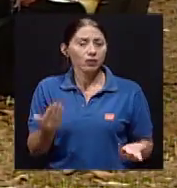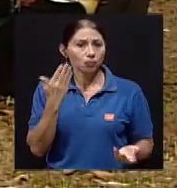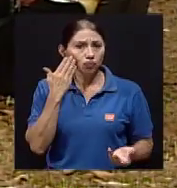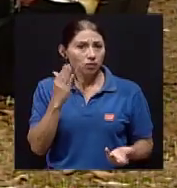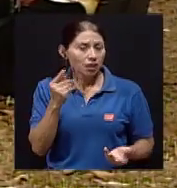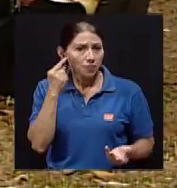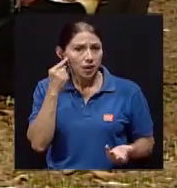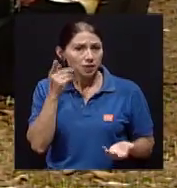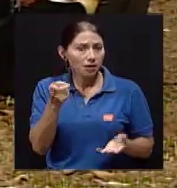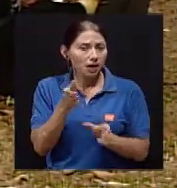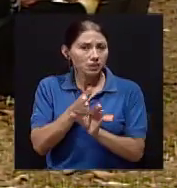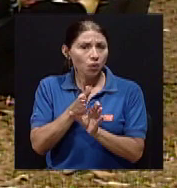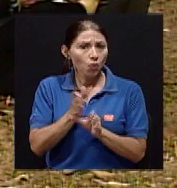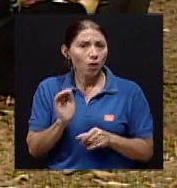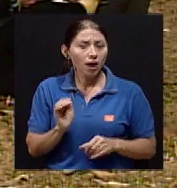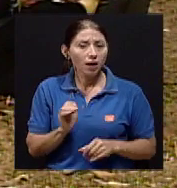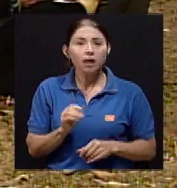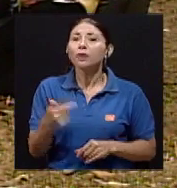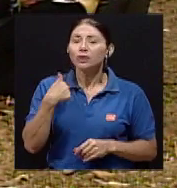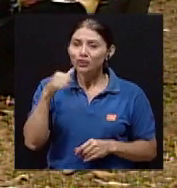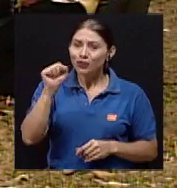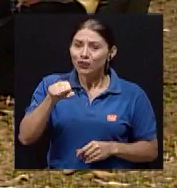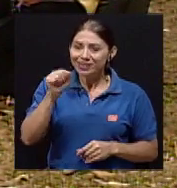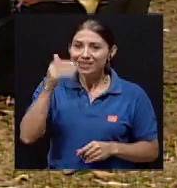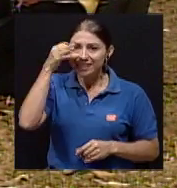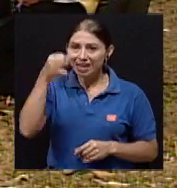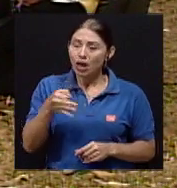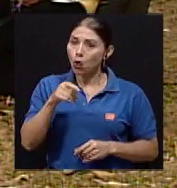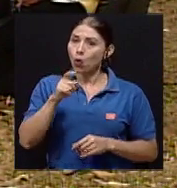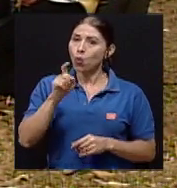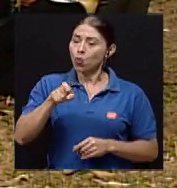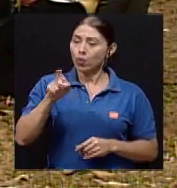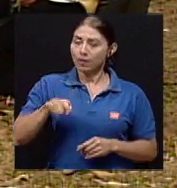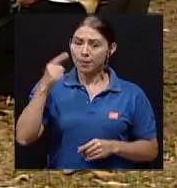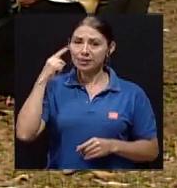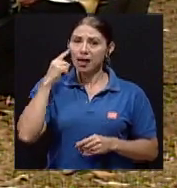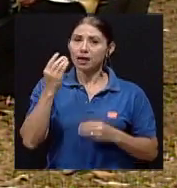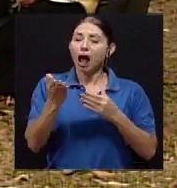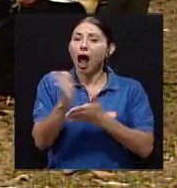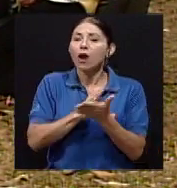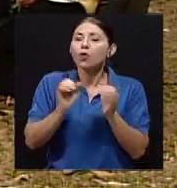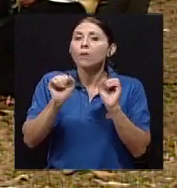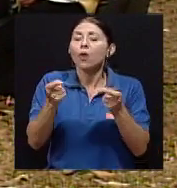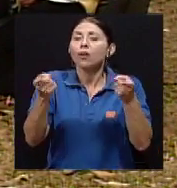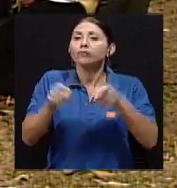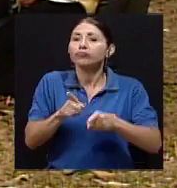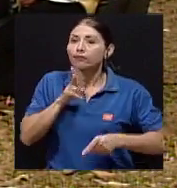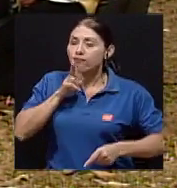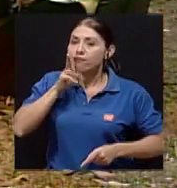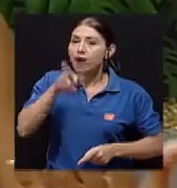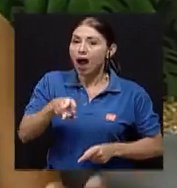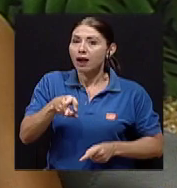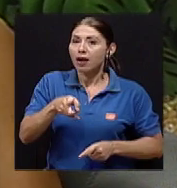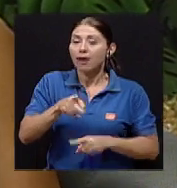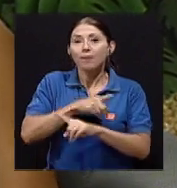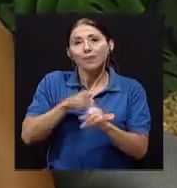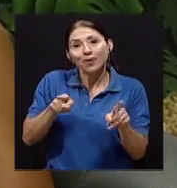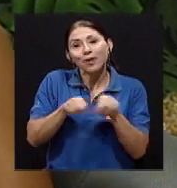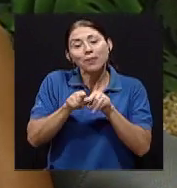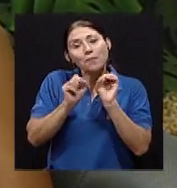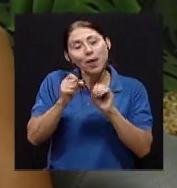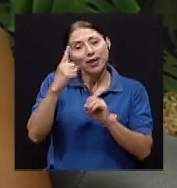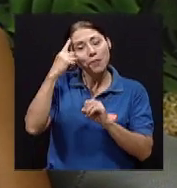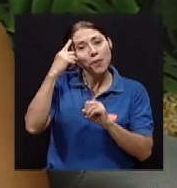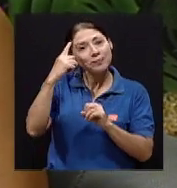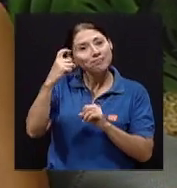qué piensa la psicóloga. Yo sí creo que hay que ser realista, que hay que conectarse con este sueño que tenemos, ¿verdad? Pero no hay que dejar de soñar,